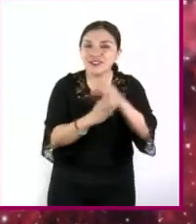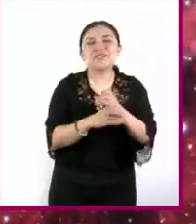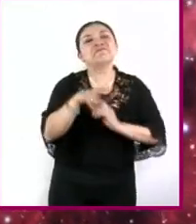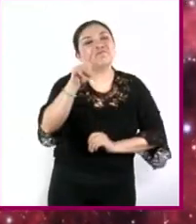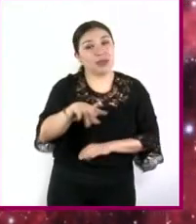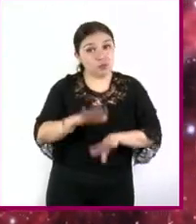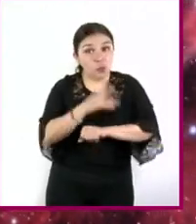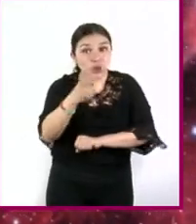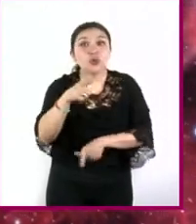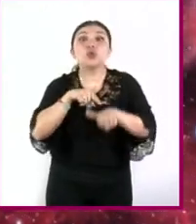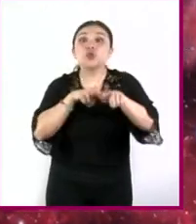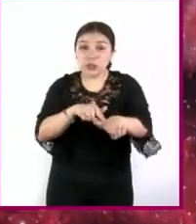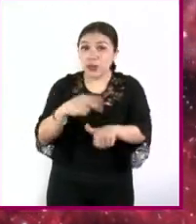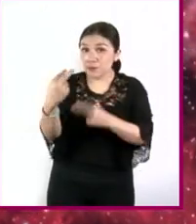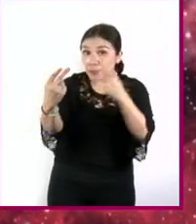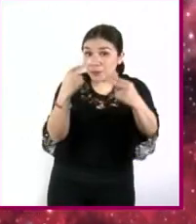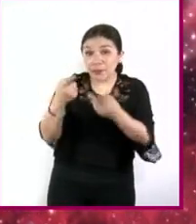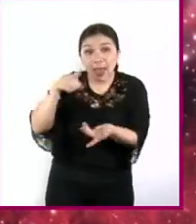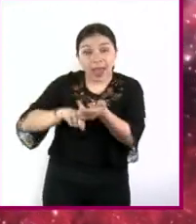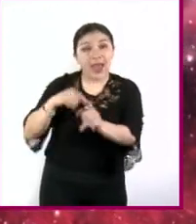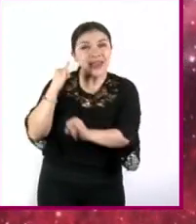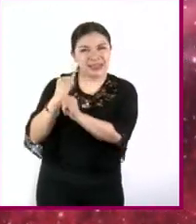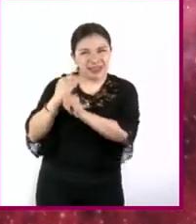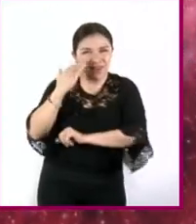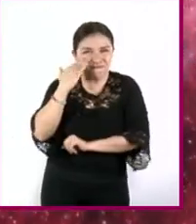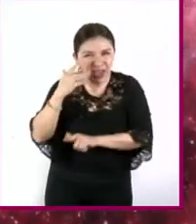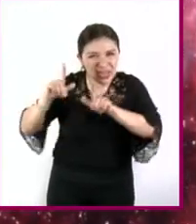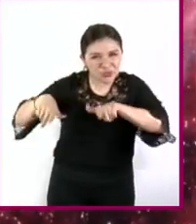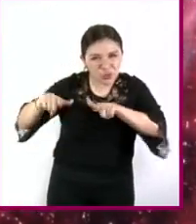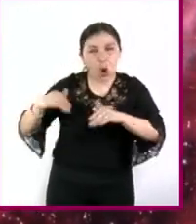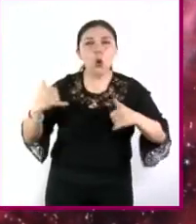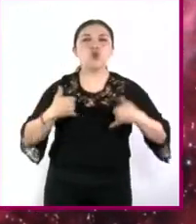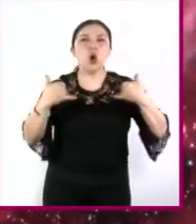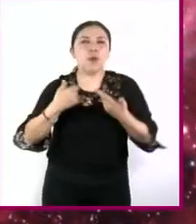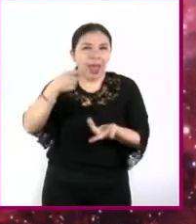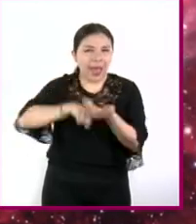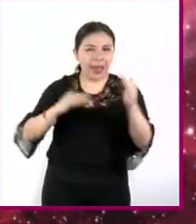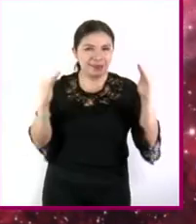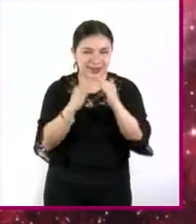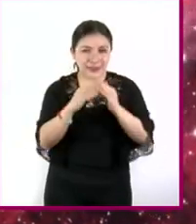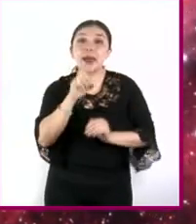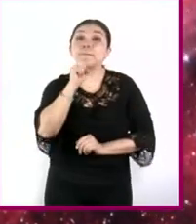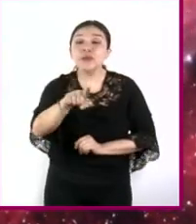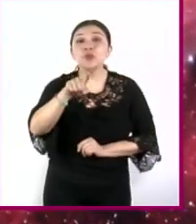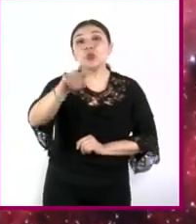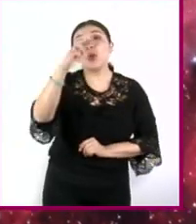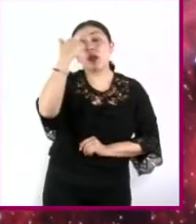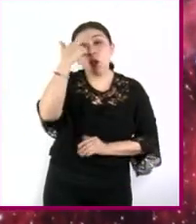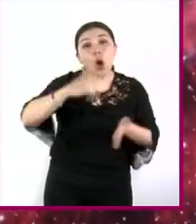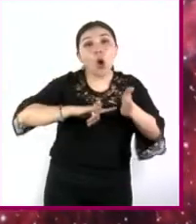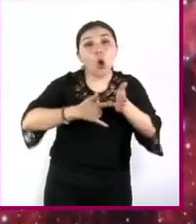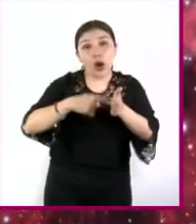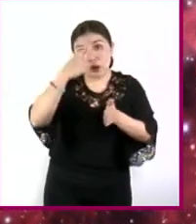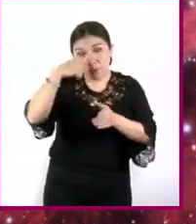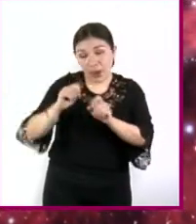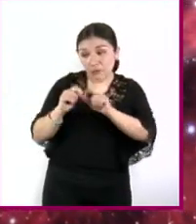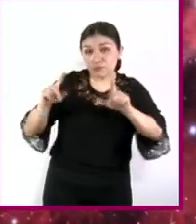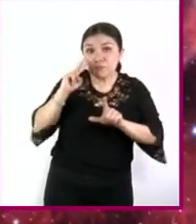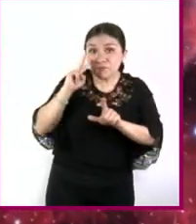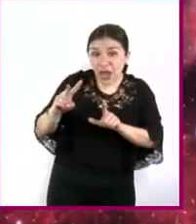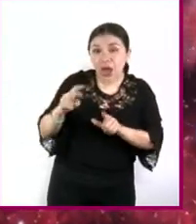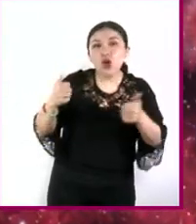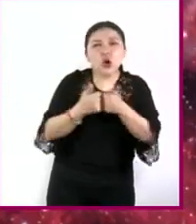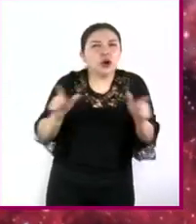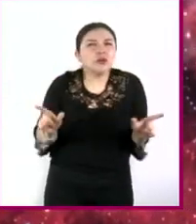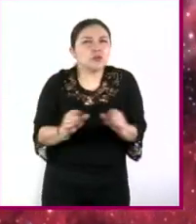por eso no olviden seguirnos en nuestra página de Facebook de Jóvenes en Casa También les recordamos que los horarios de transmisión y la